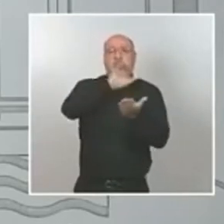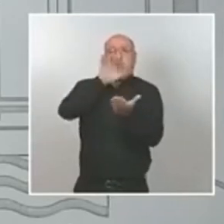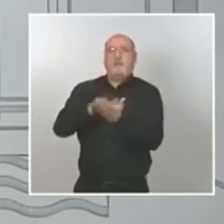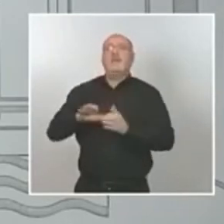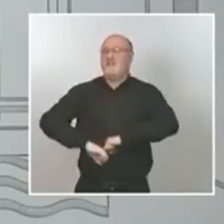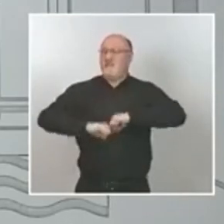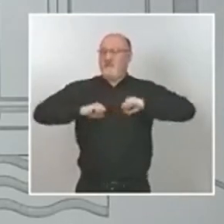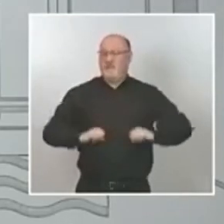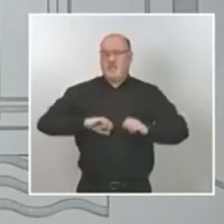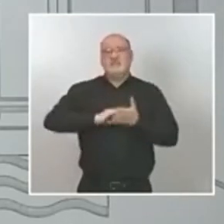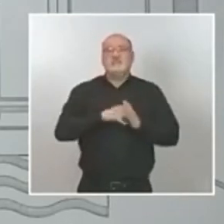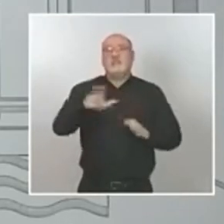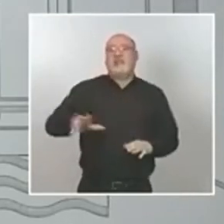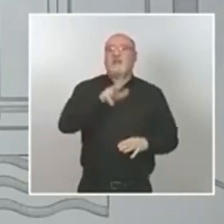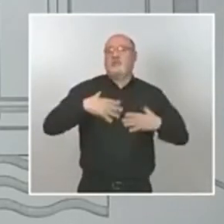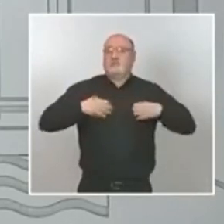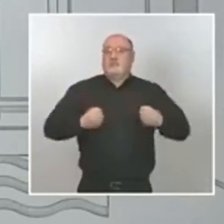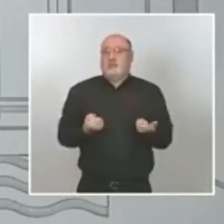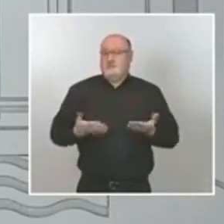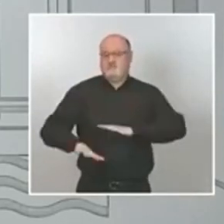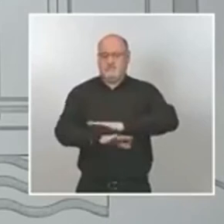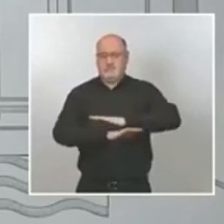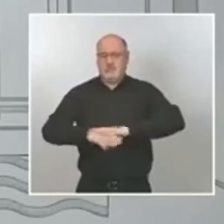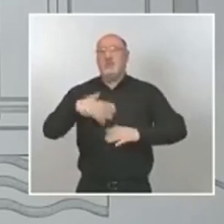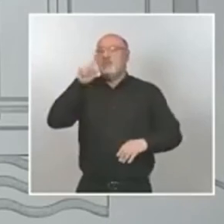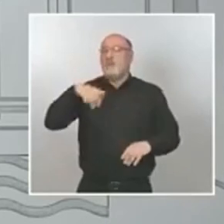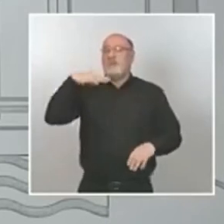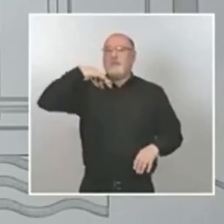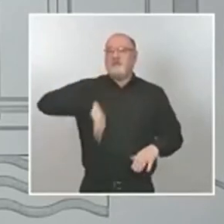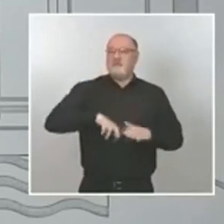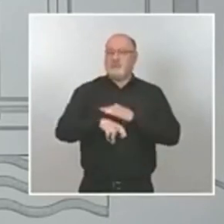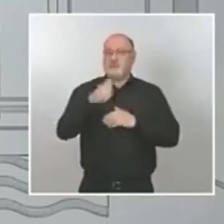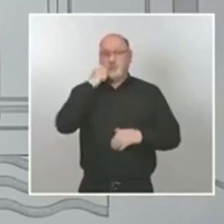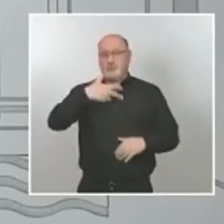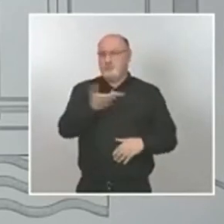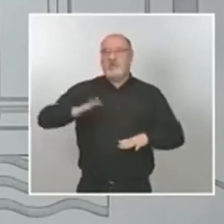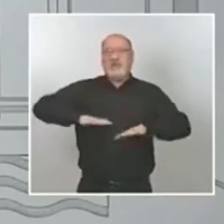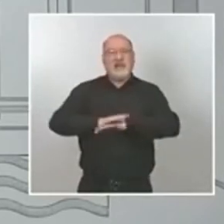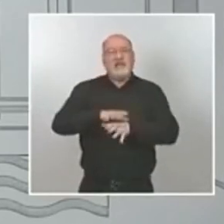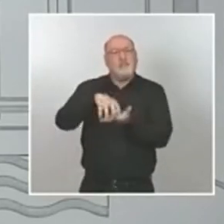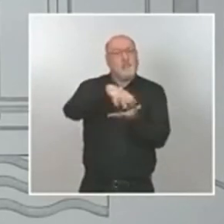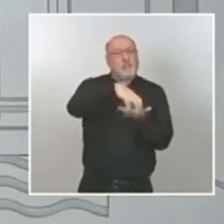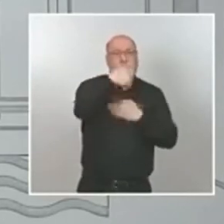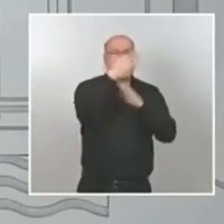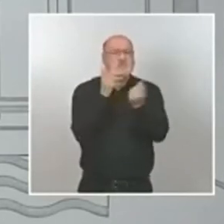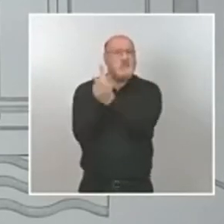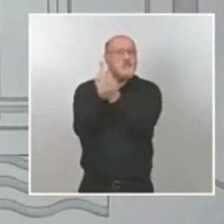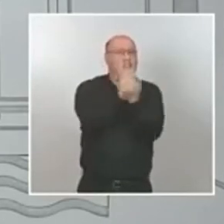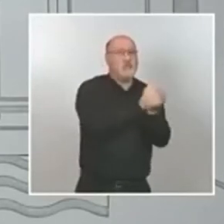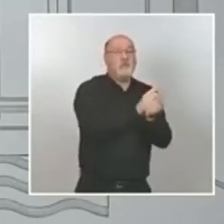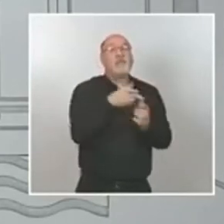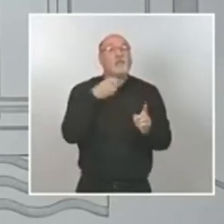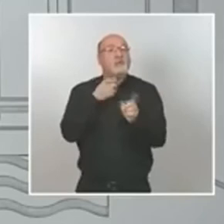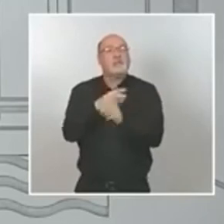salud las fortalezas que la dan sus profesionales sanitarios y especialmente la red asistencial para continuar vacunando con buen ritmo por cierto en el